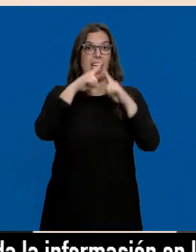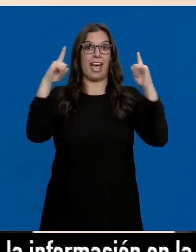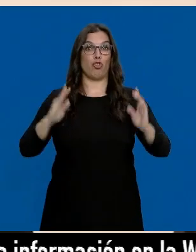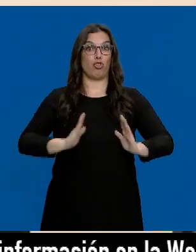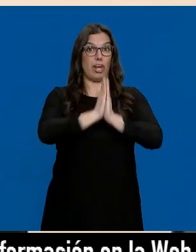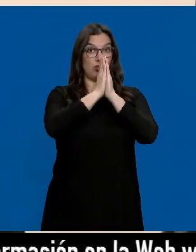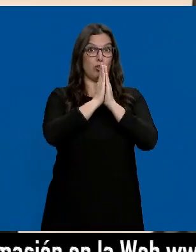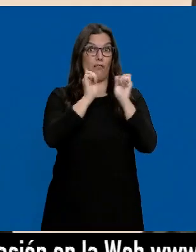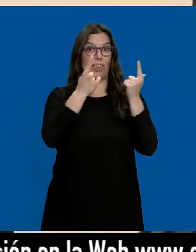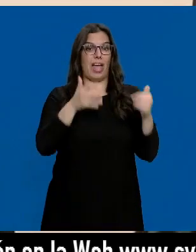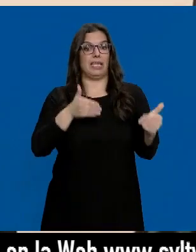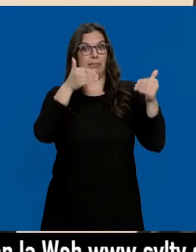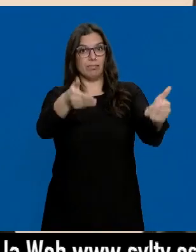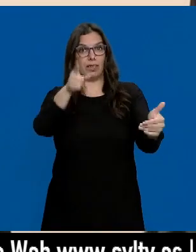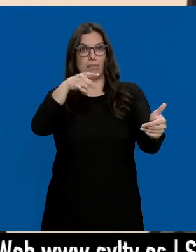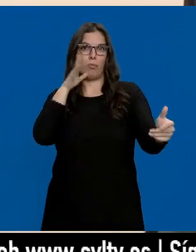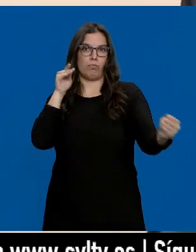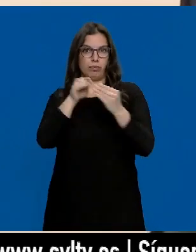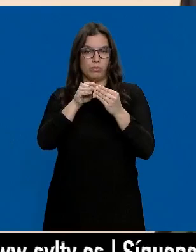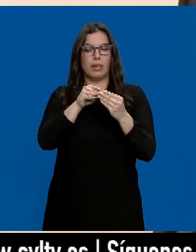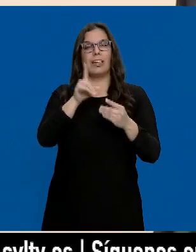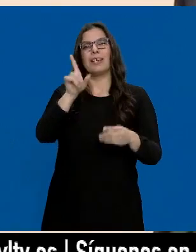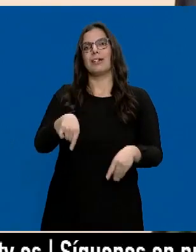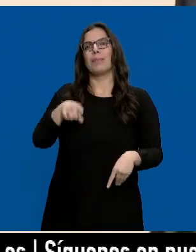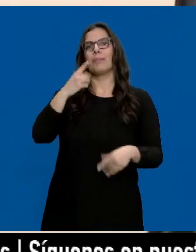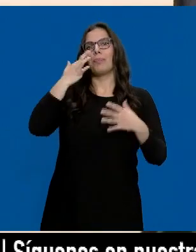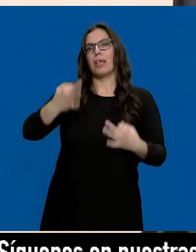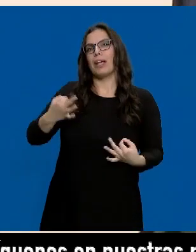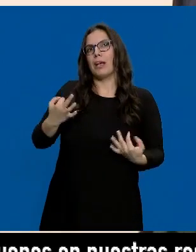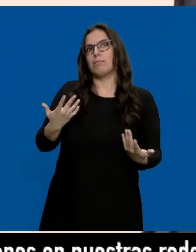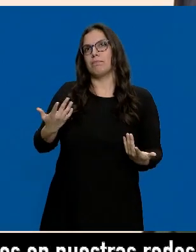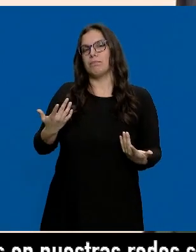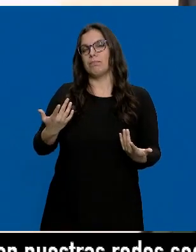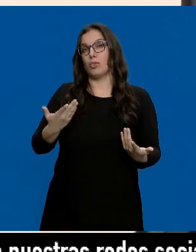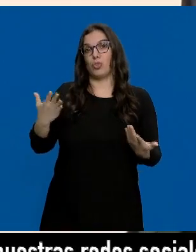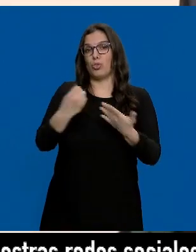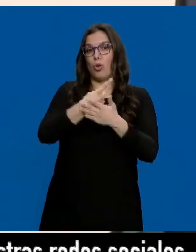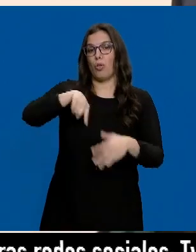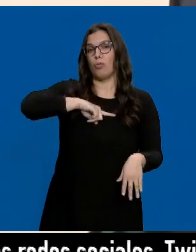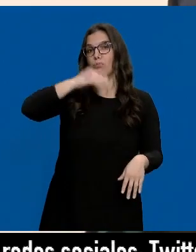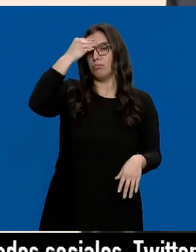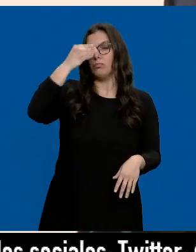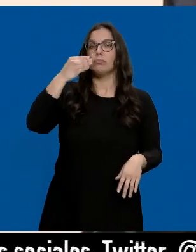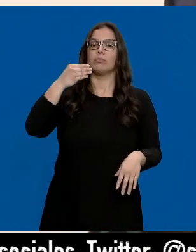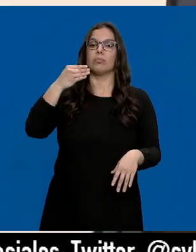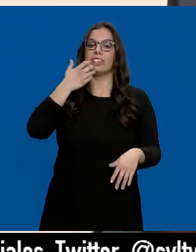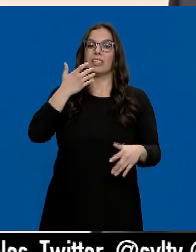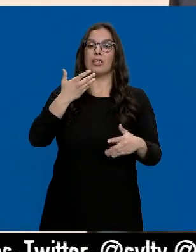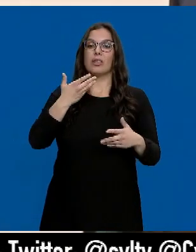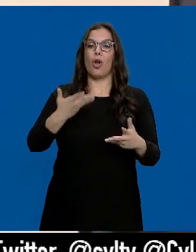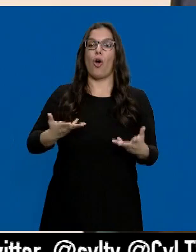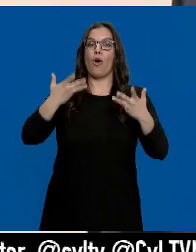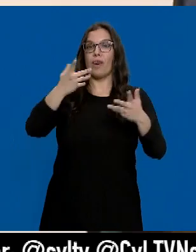jacobeo. Y porque en realidad creemos, creemos todos, que una mayor oferta